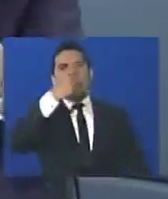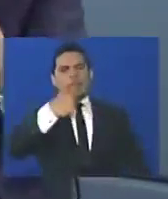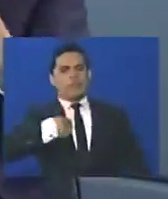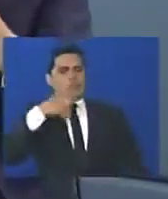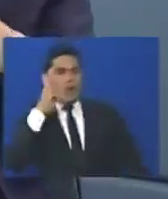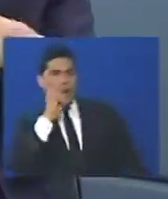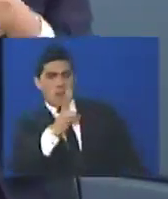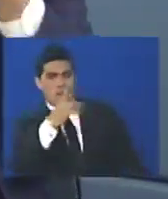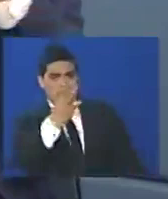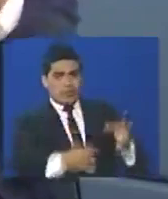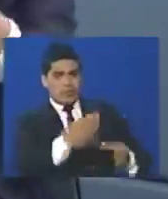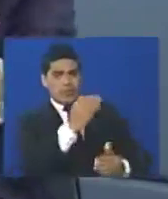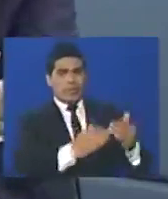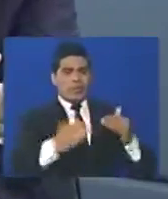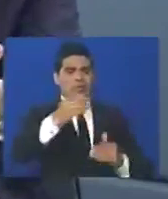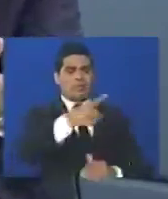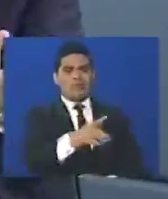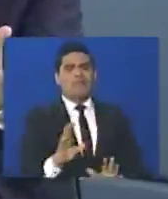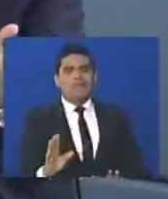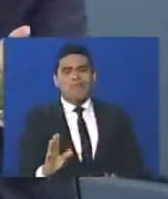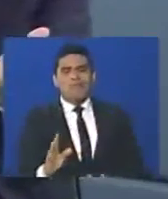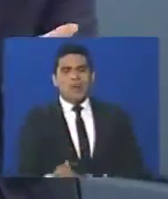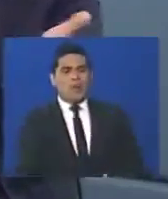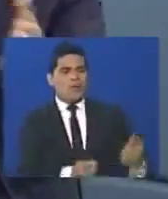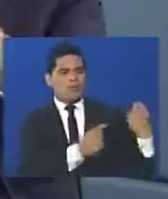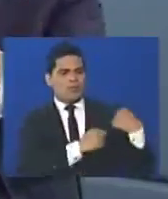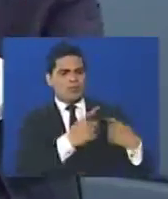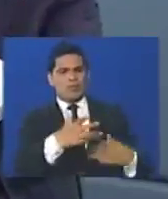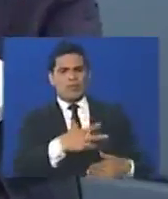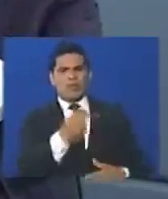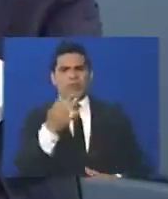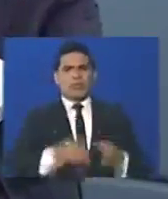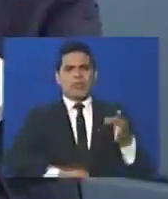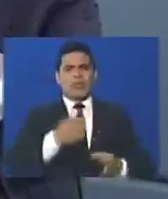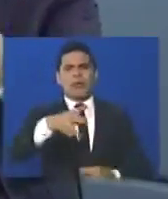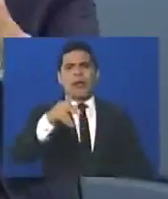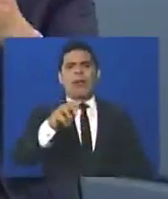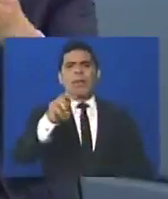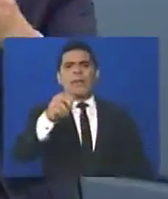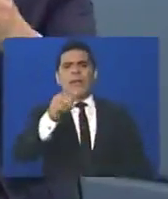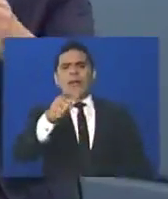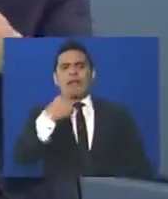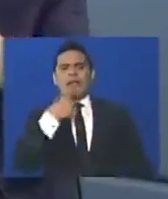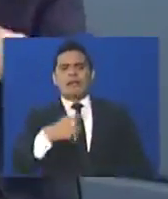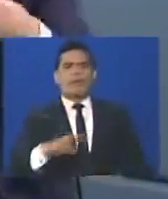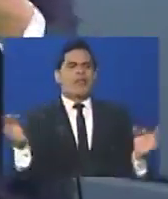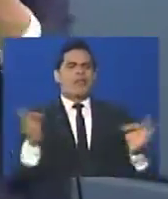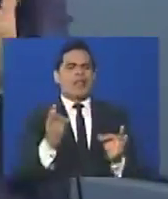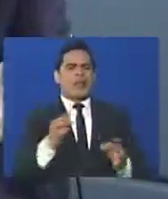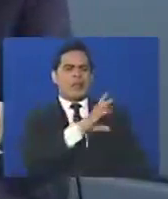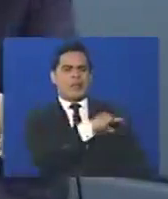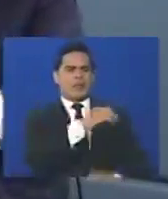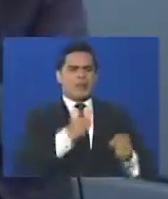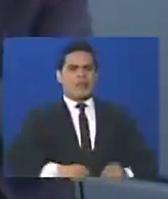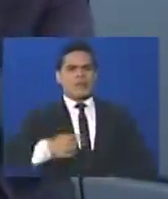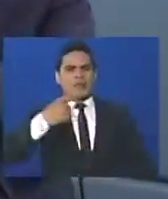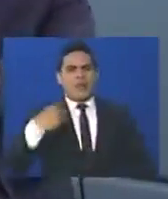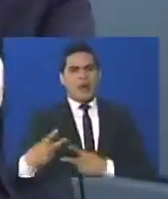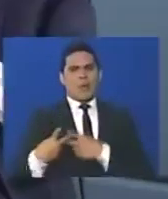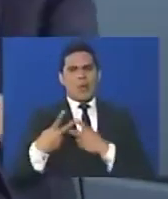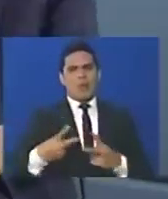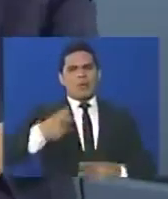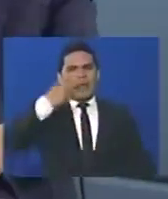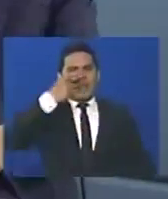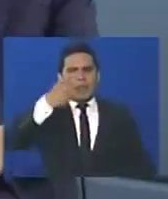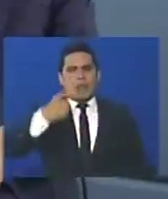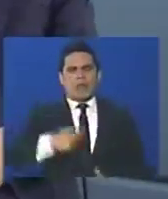y los percibo usurpando una función, ellos no son tribunal penal, y luego ellos no son nadie para desconocer la voluntad popular,